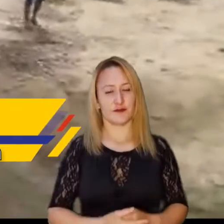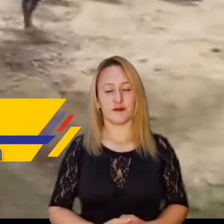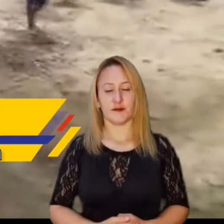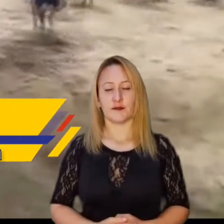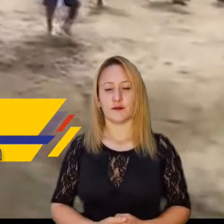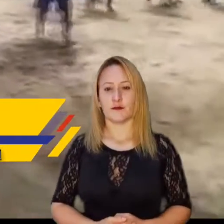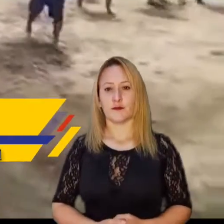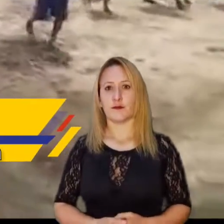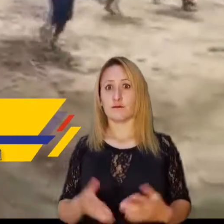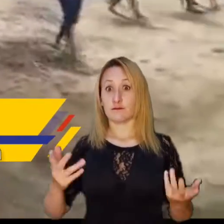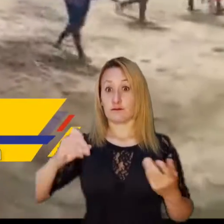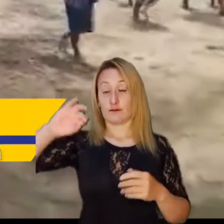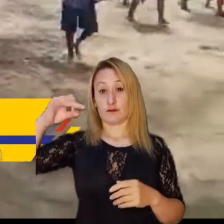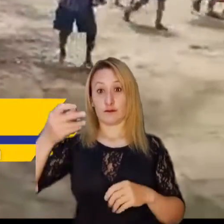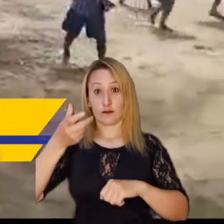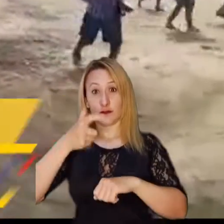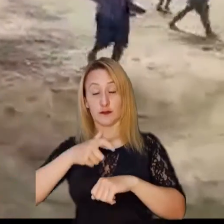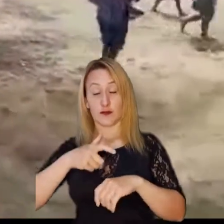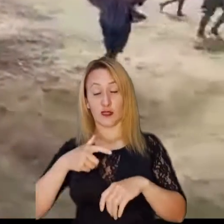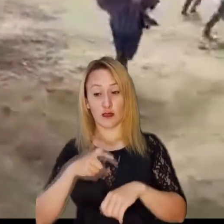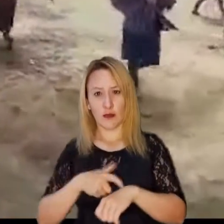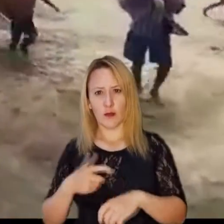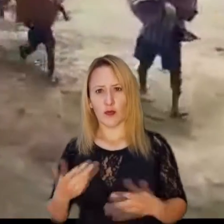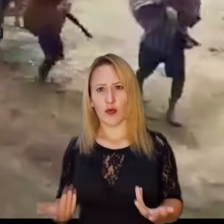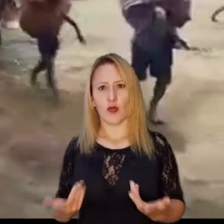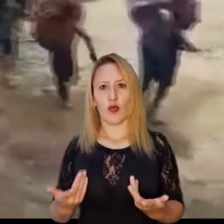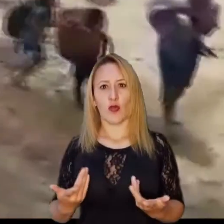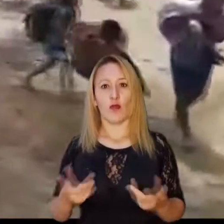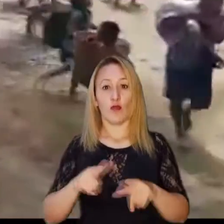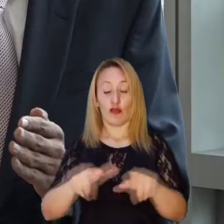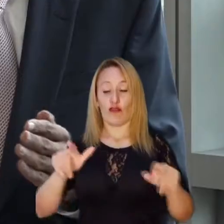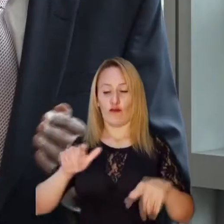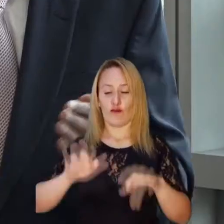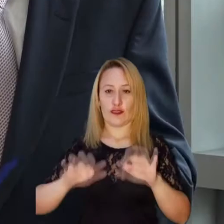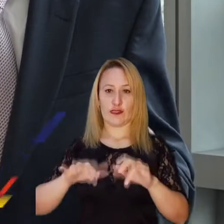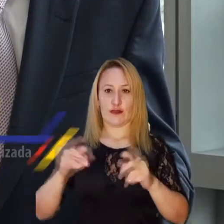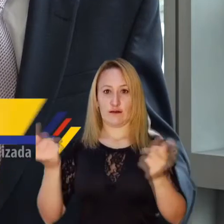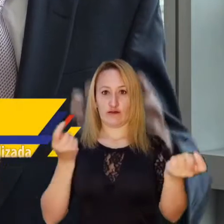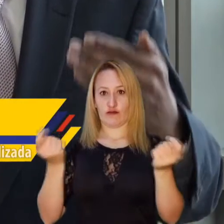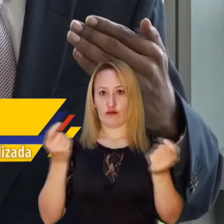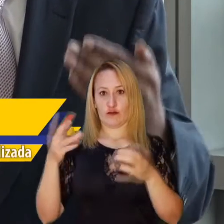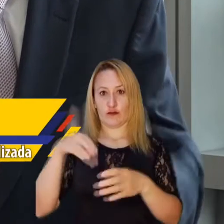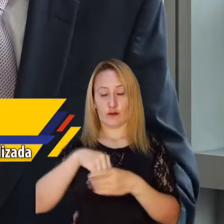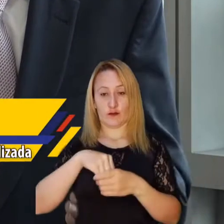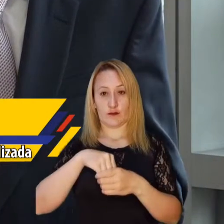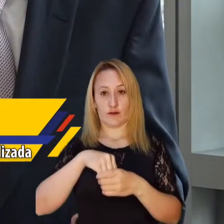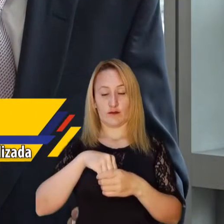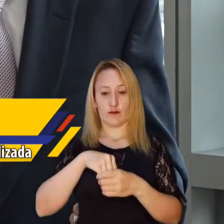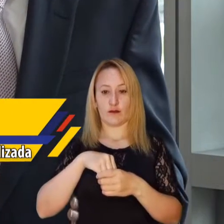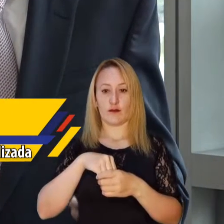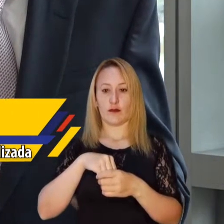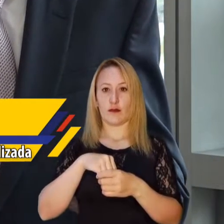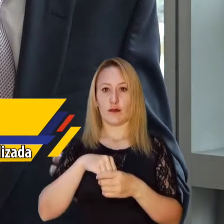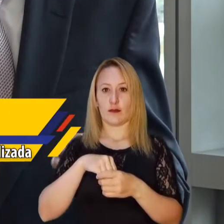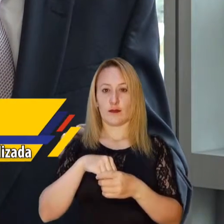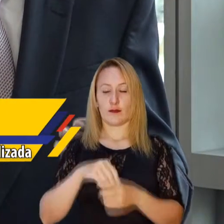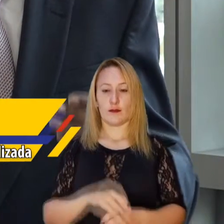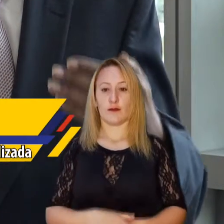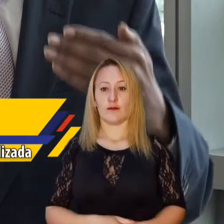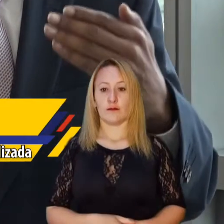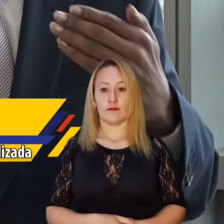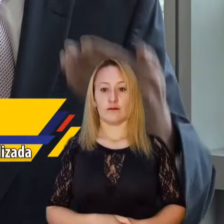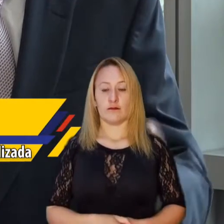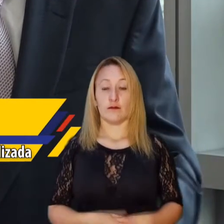discapacidad y personas con orientación sexual diversa. Y el tercer momento es